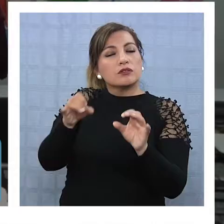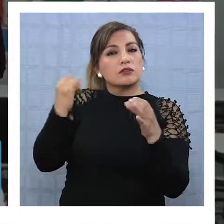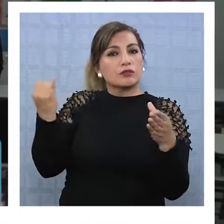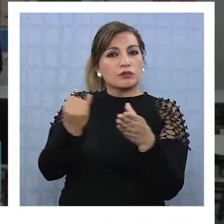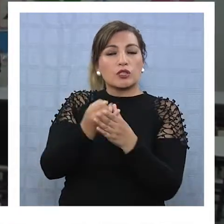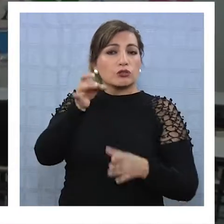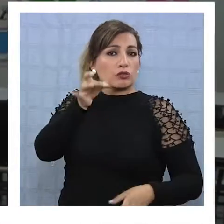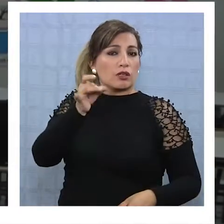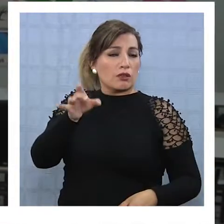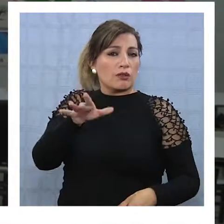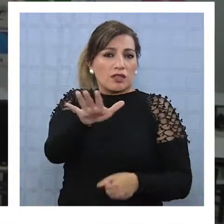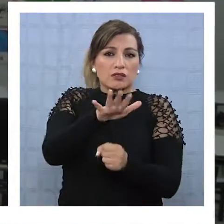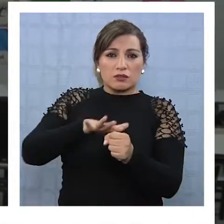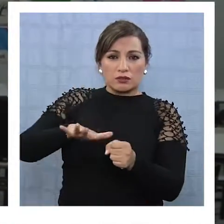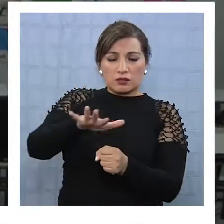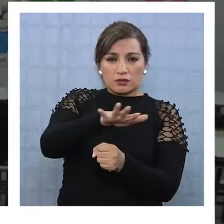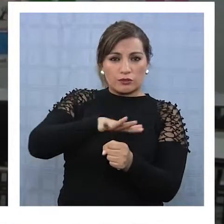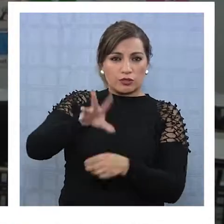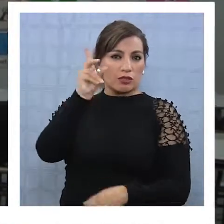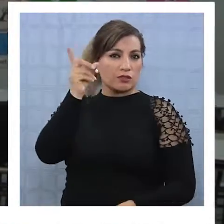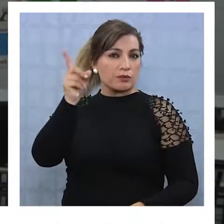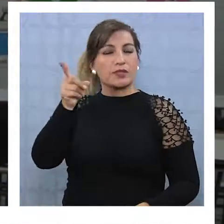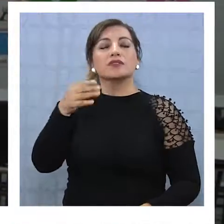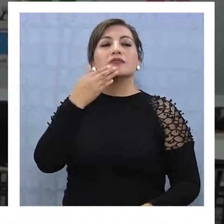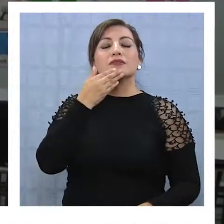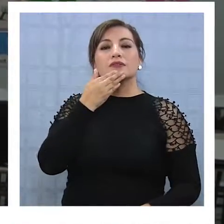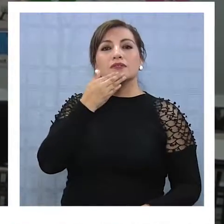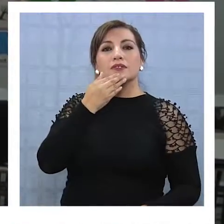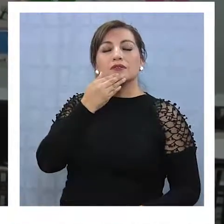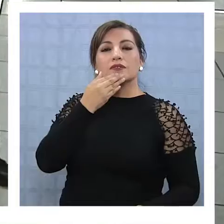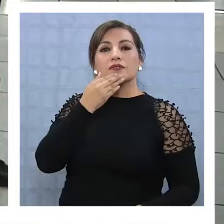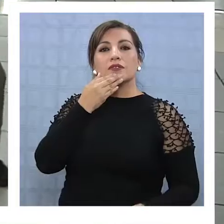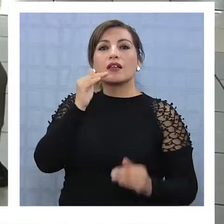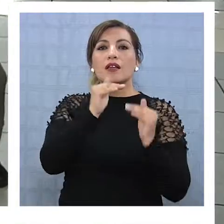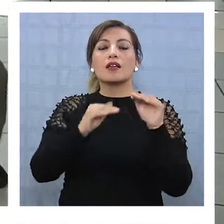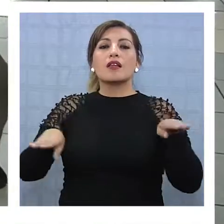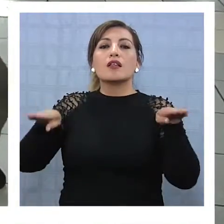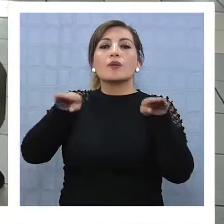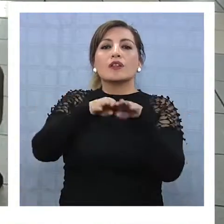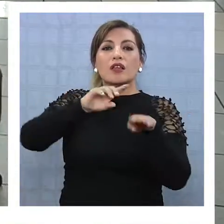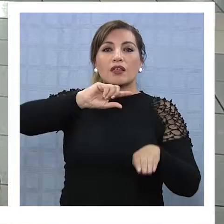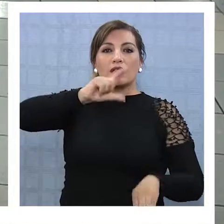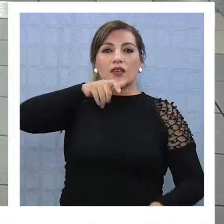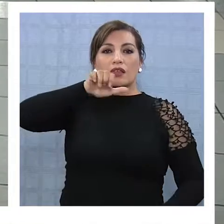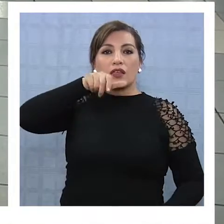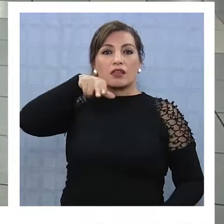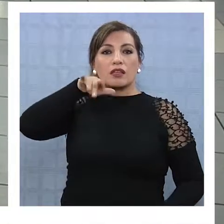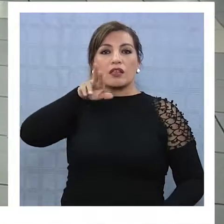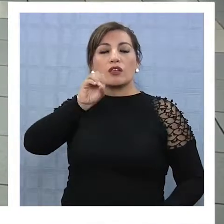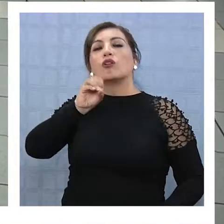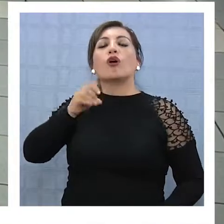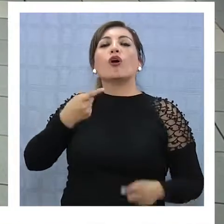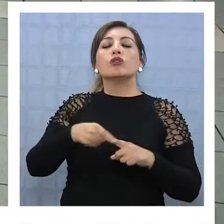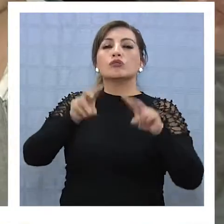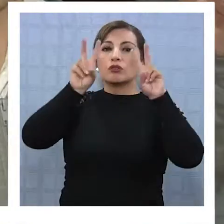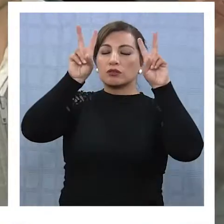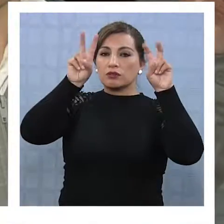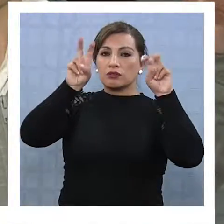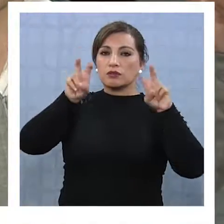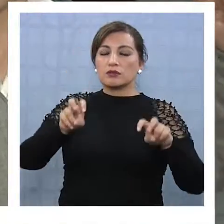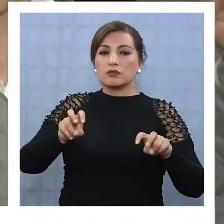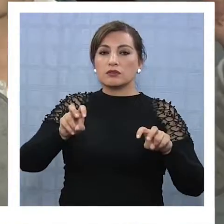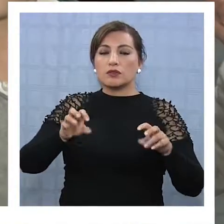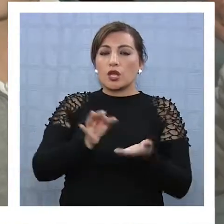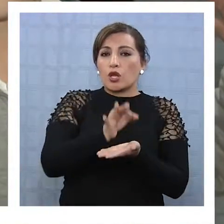la educación inclusiva no va solamente en lo que es la situación de discapacidad, sino que también va sobre la igualdad de género, sobre otras